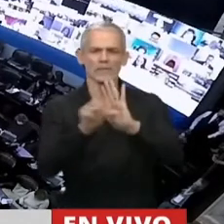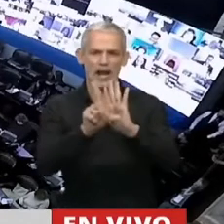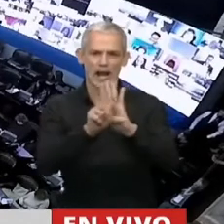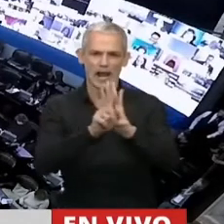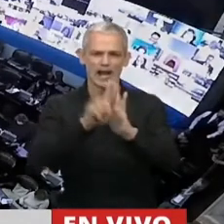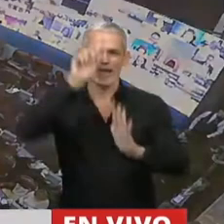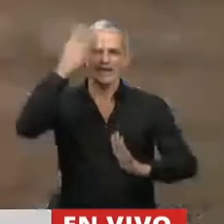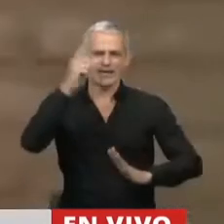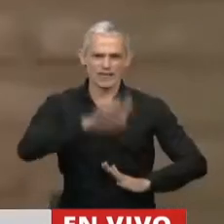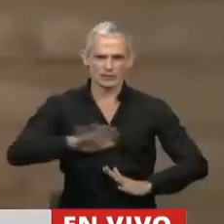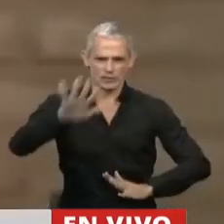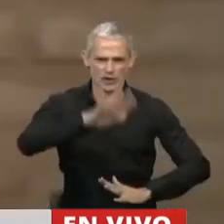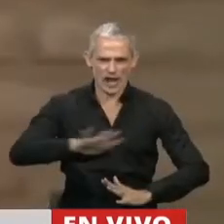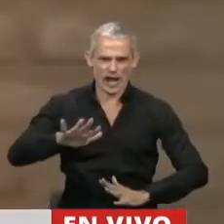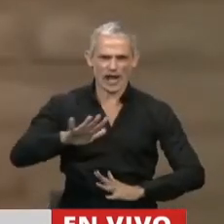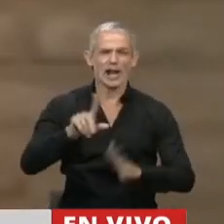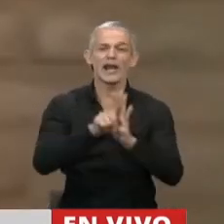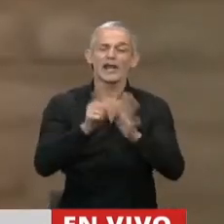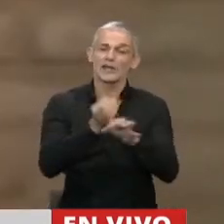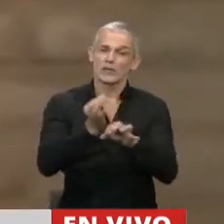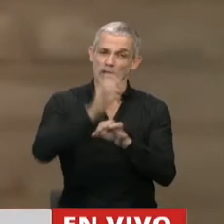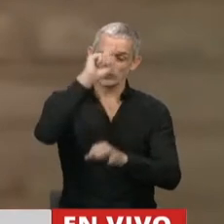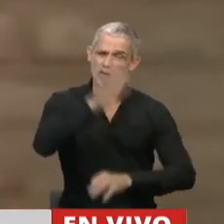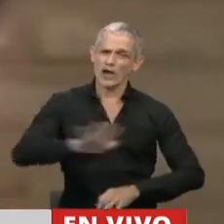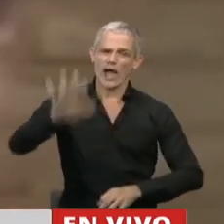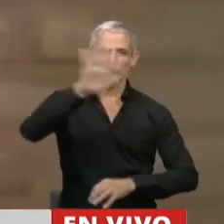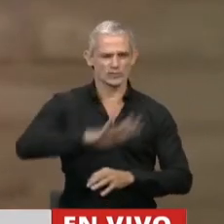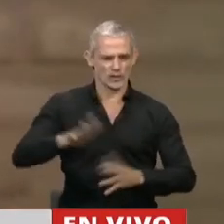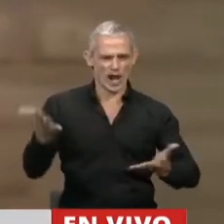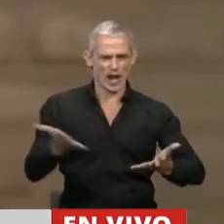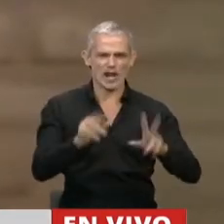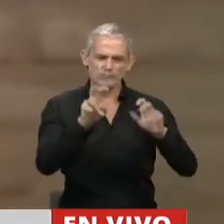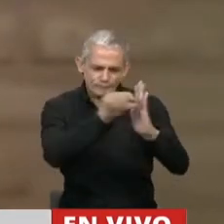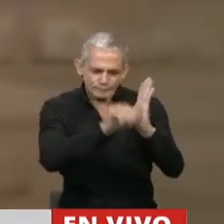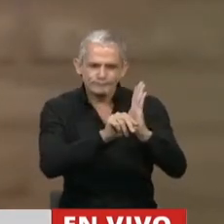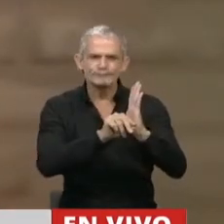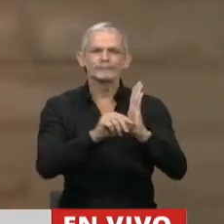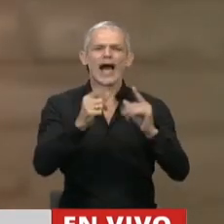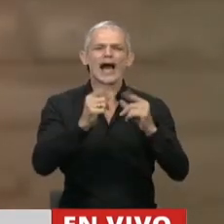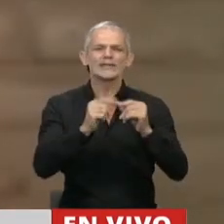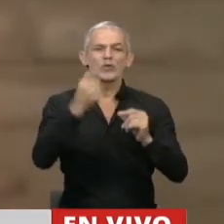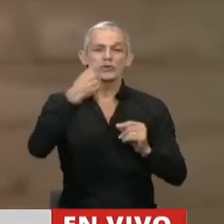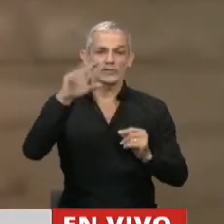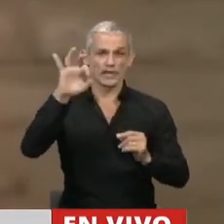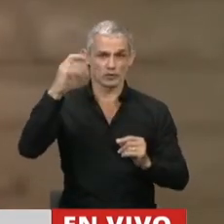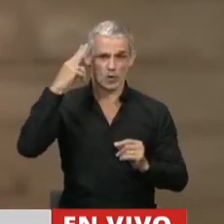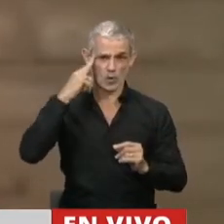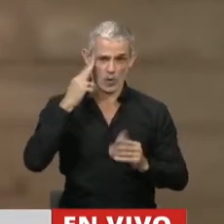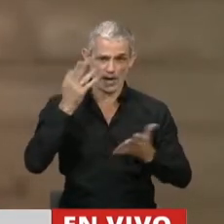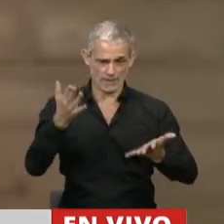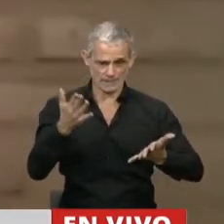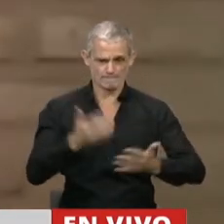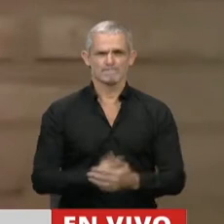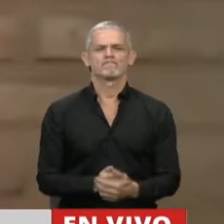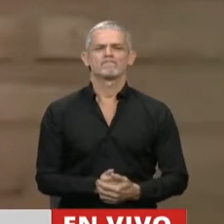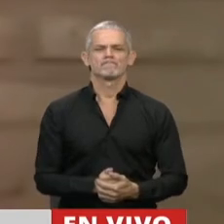de educación nacional en su título octavo y su artículo 109 para